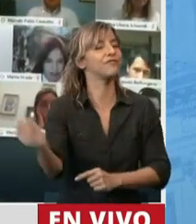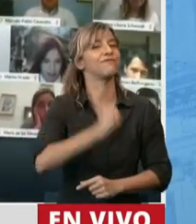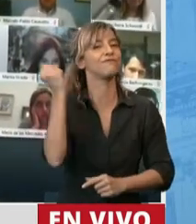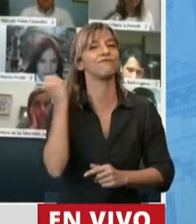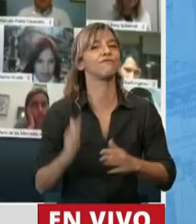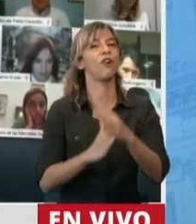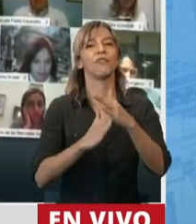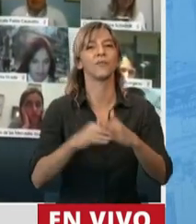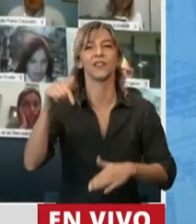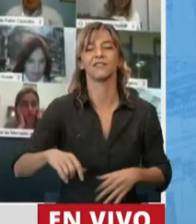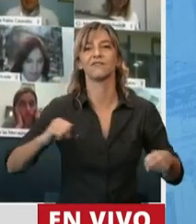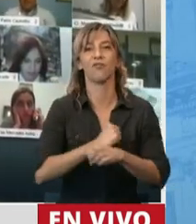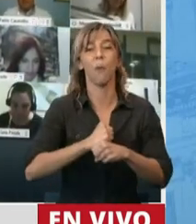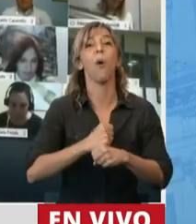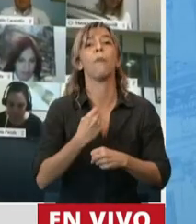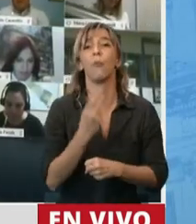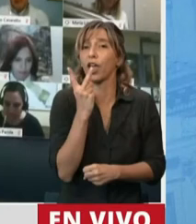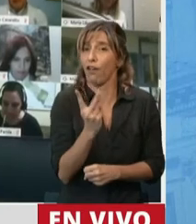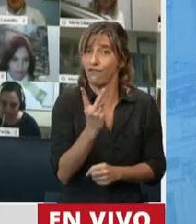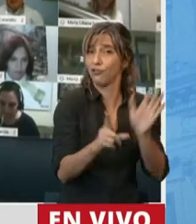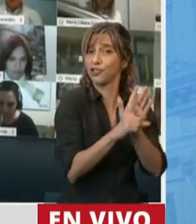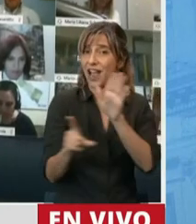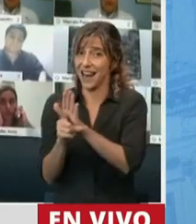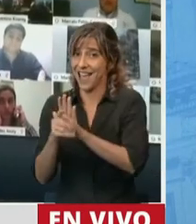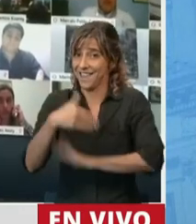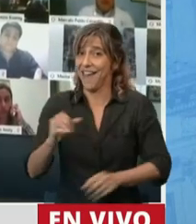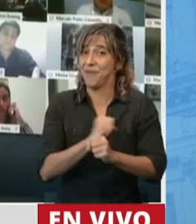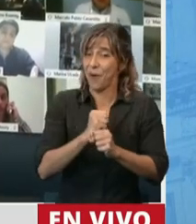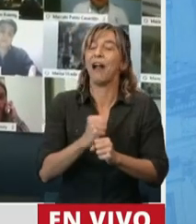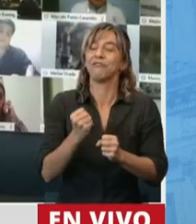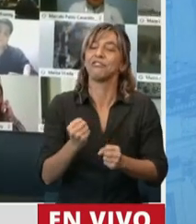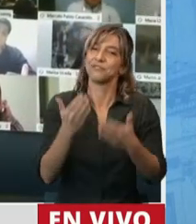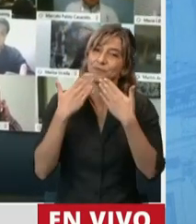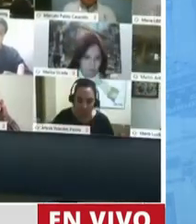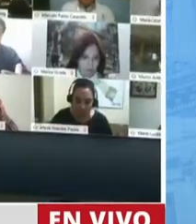aprobando en dos leyes que estamos aprobando en esta sesión. Muchísimas gracias.